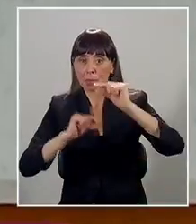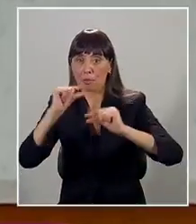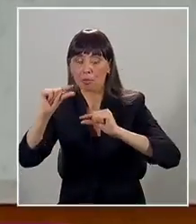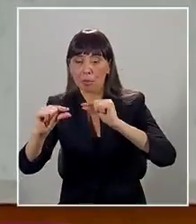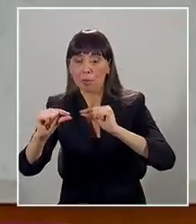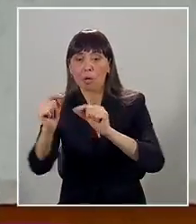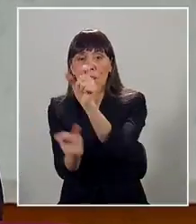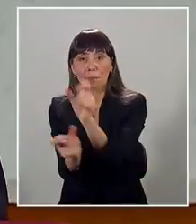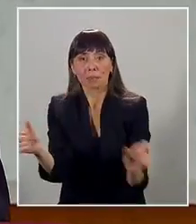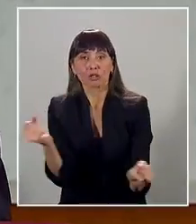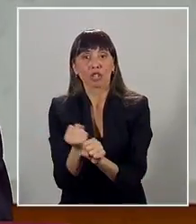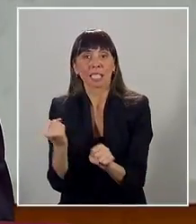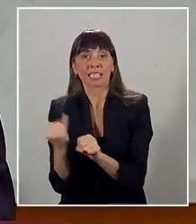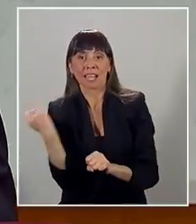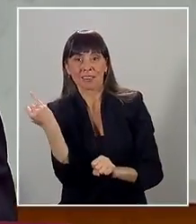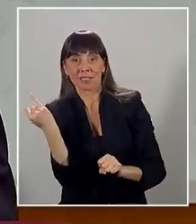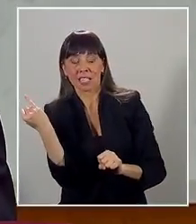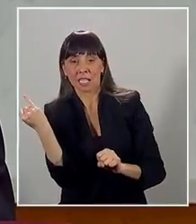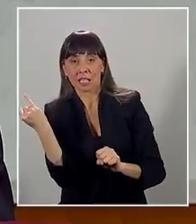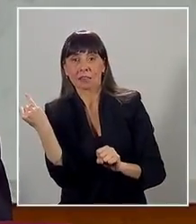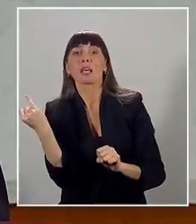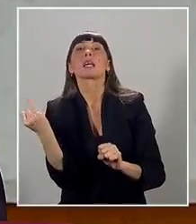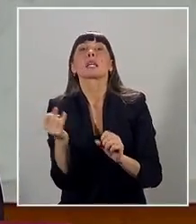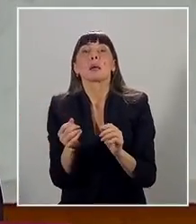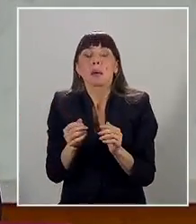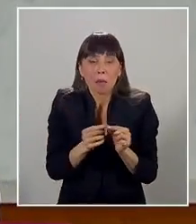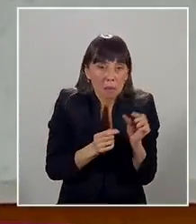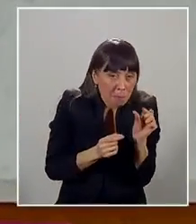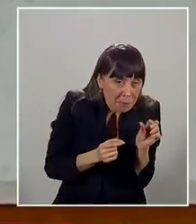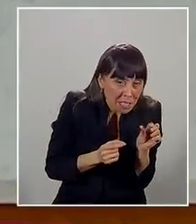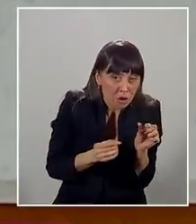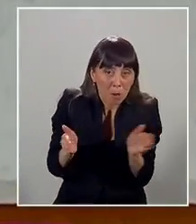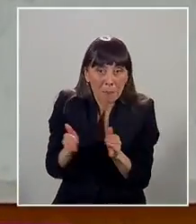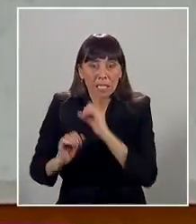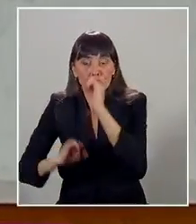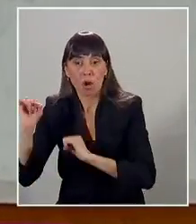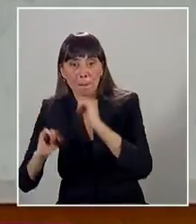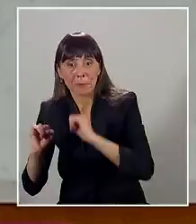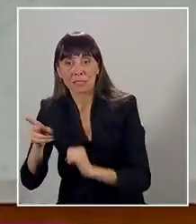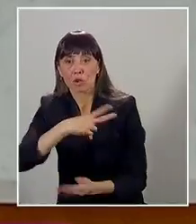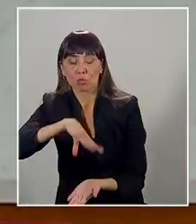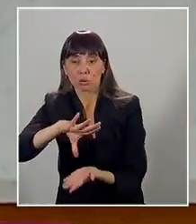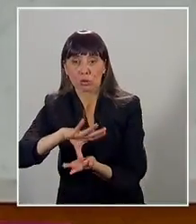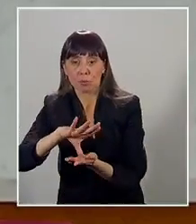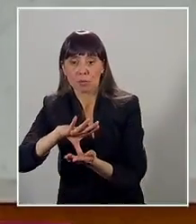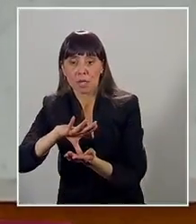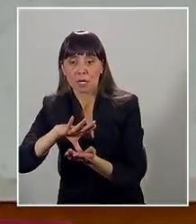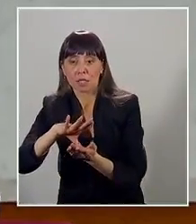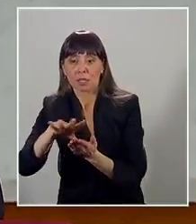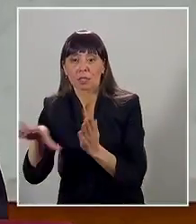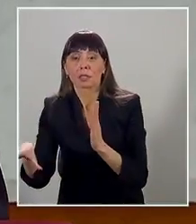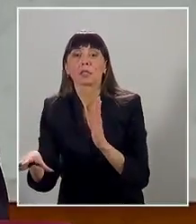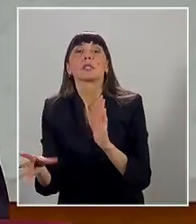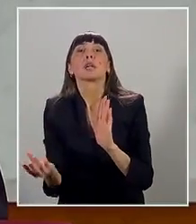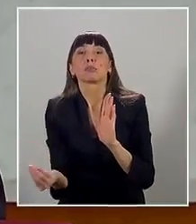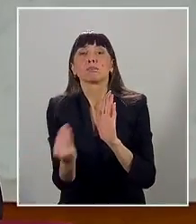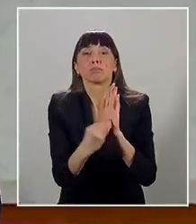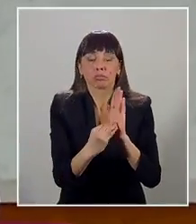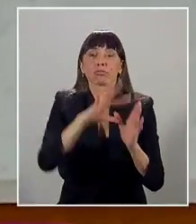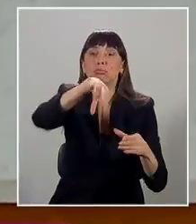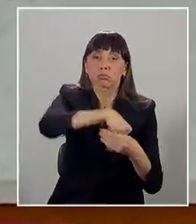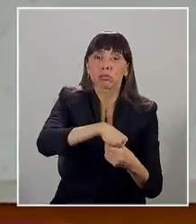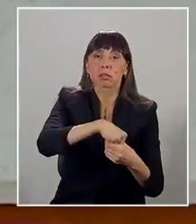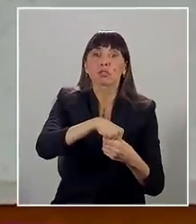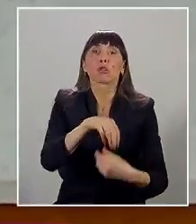de los trabajadores independientes y de los micro y pequeños empresarios de nuestro país a nuestro sistema previsional